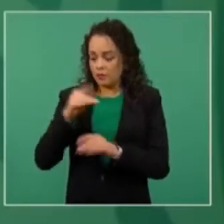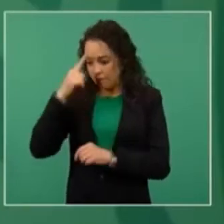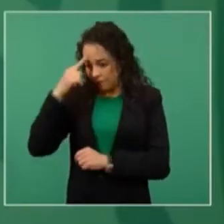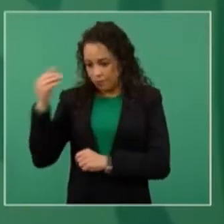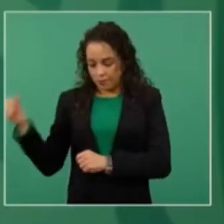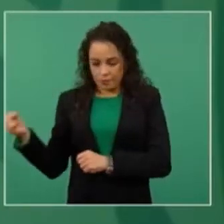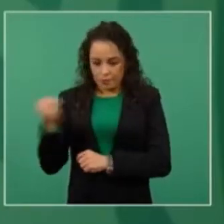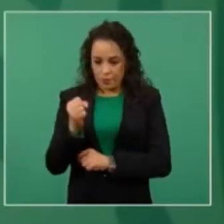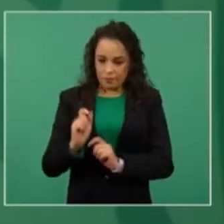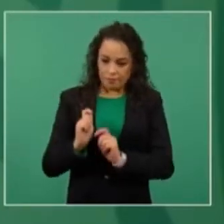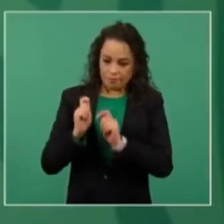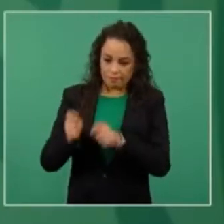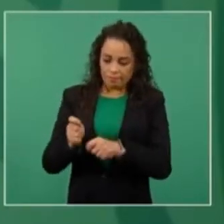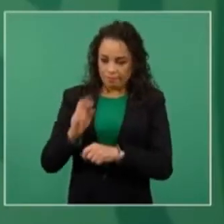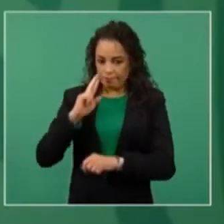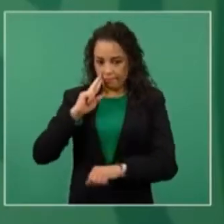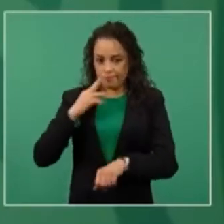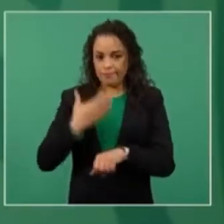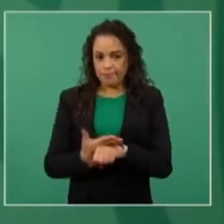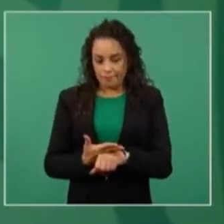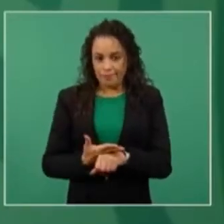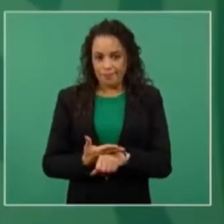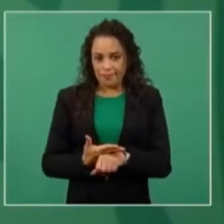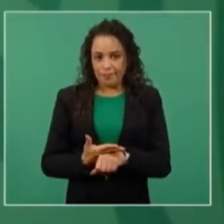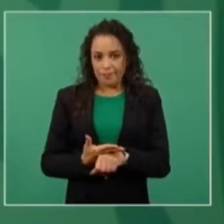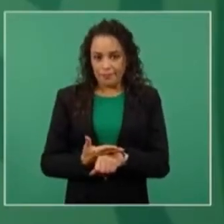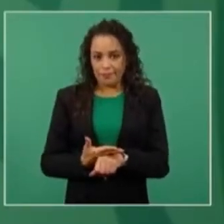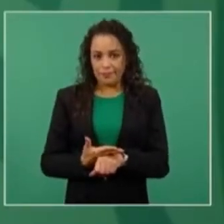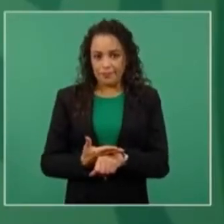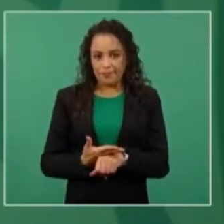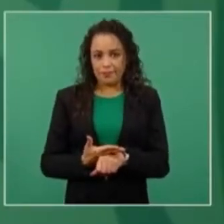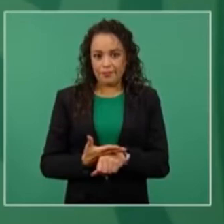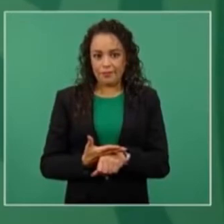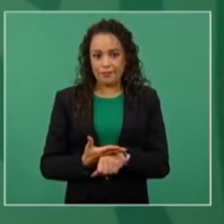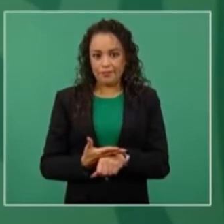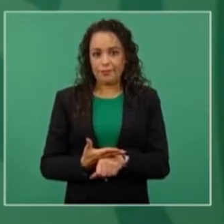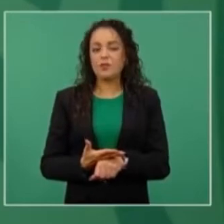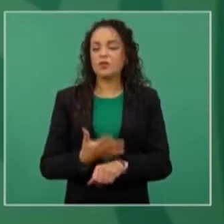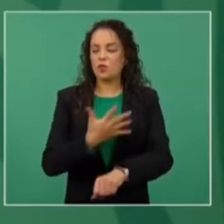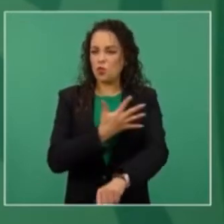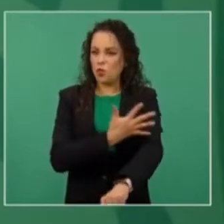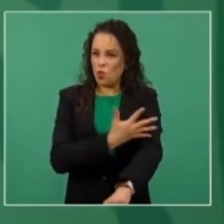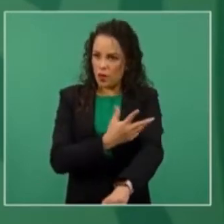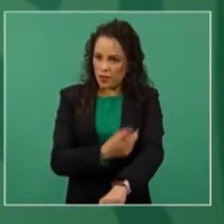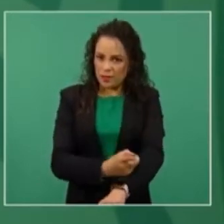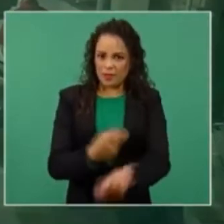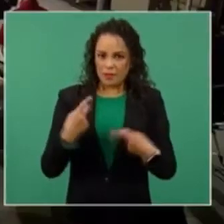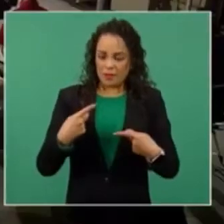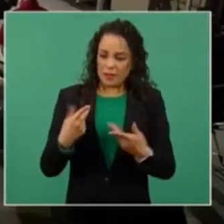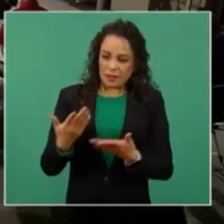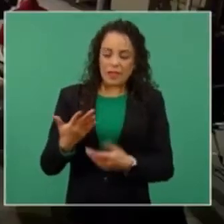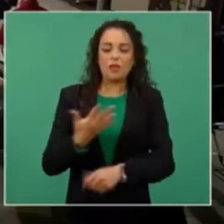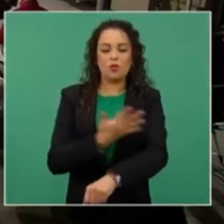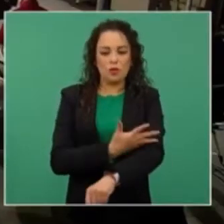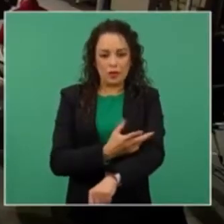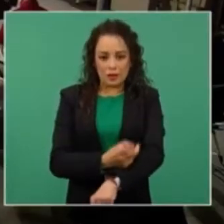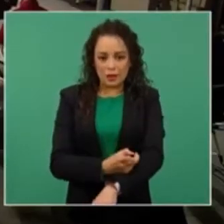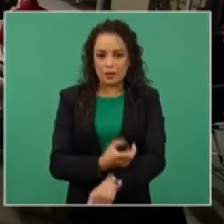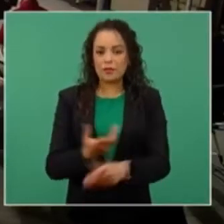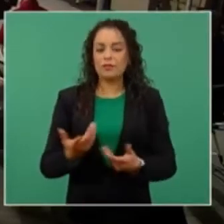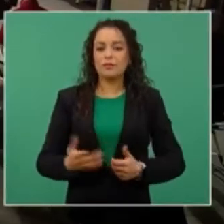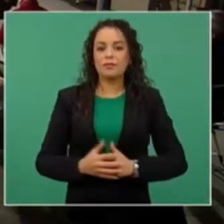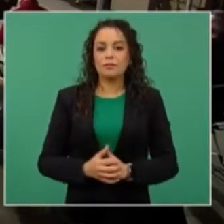más consecuente, al más honesto, al más